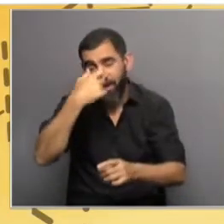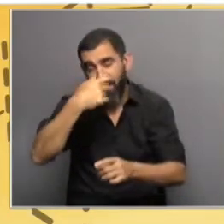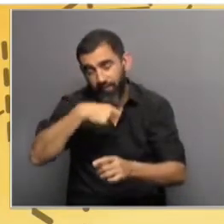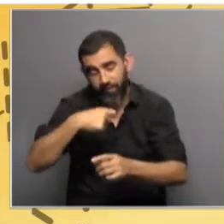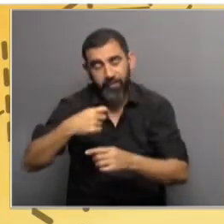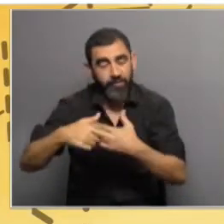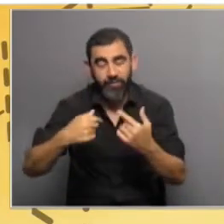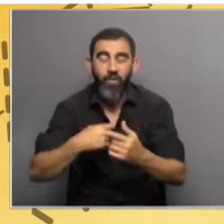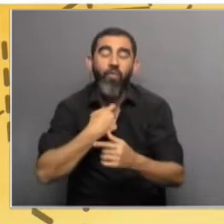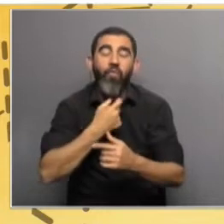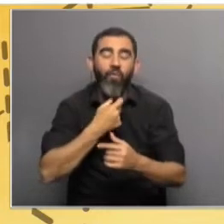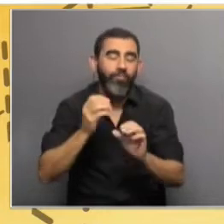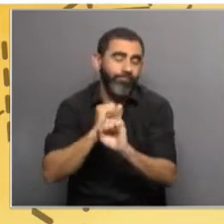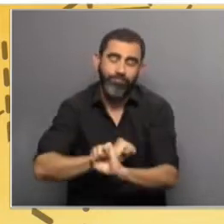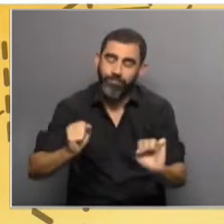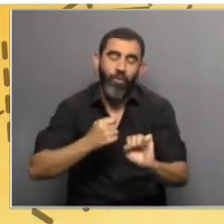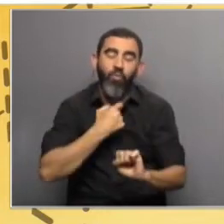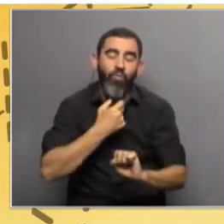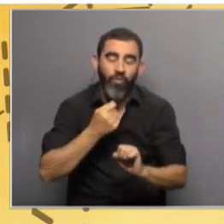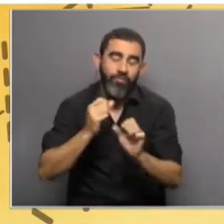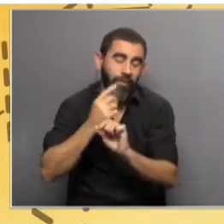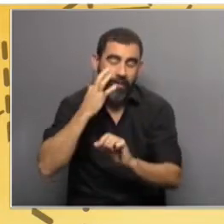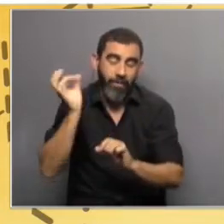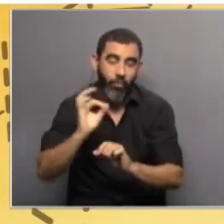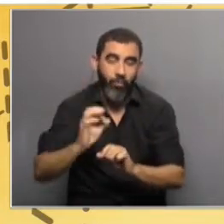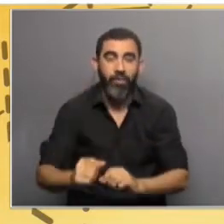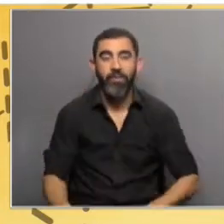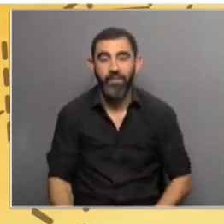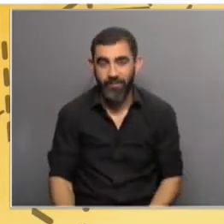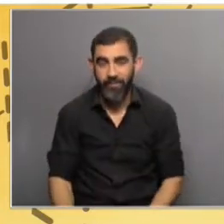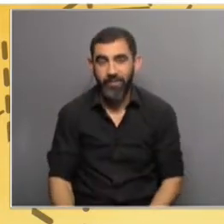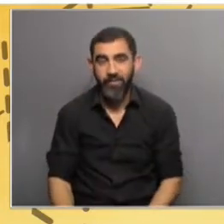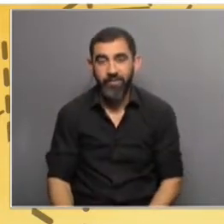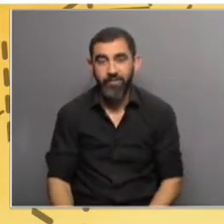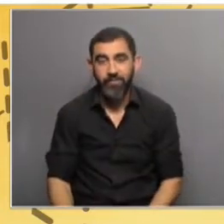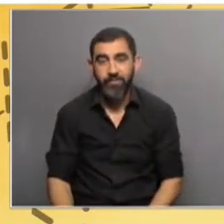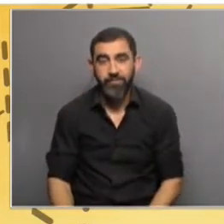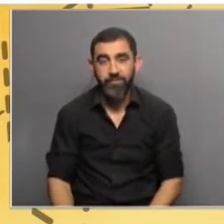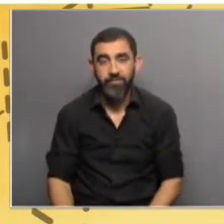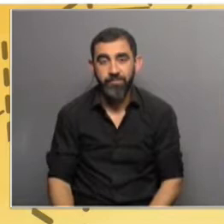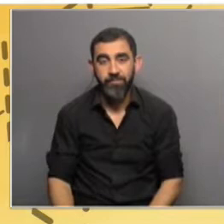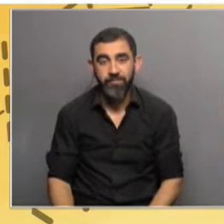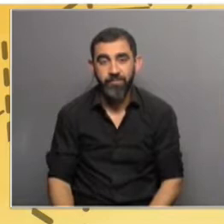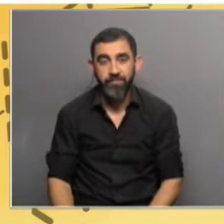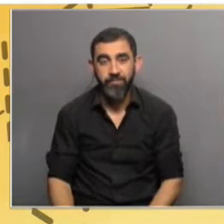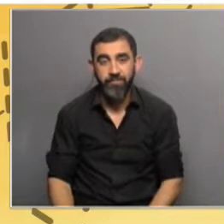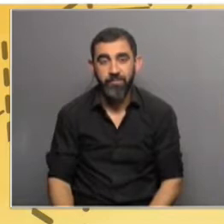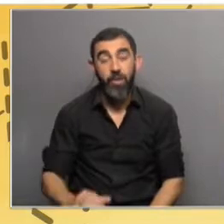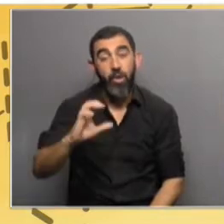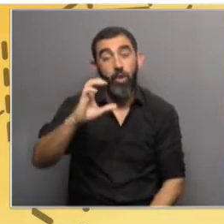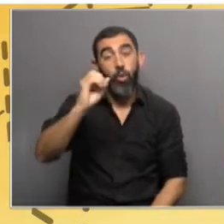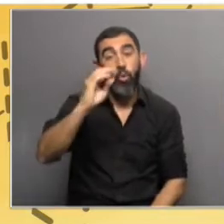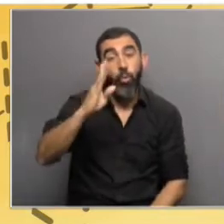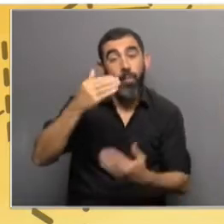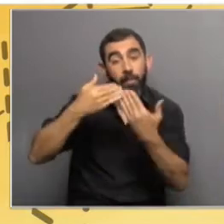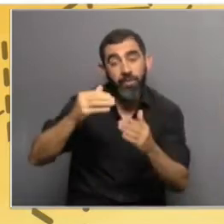persistente, me tiene un poco fuera de circulación con la garganta, pero bueno, vamos a hacer lo que podemos. Mariana, la COP arrancó